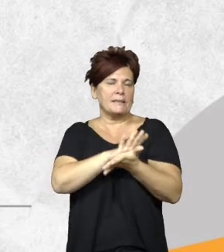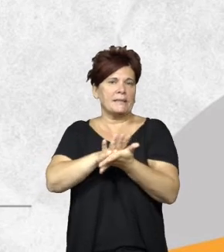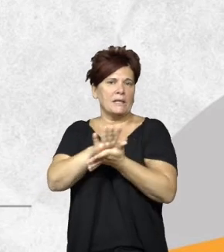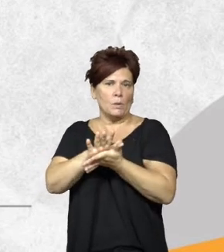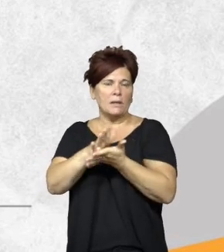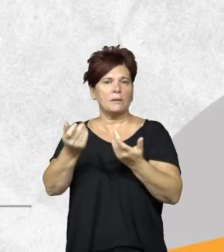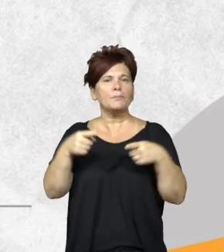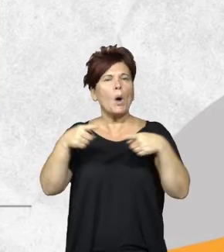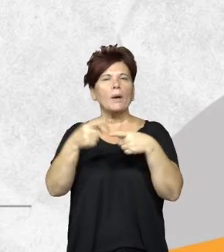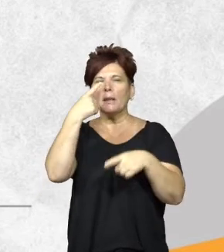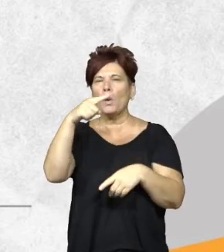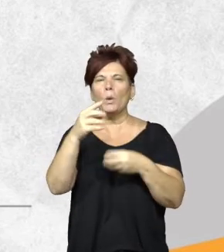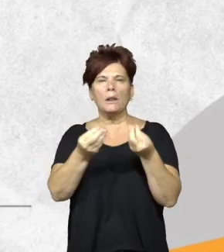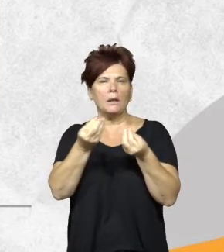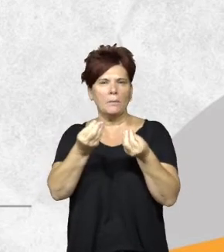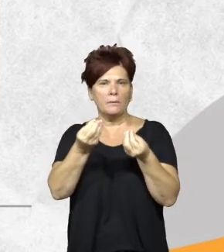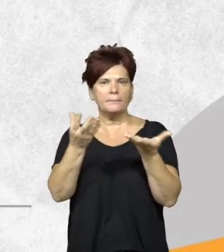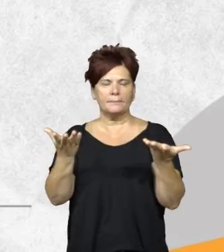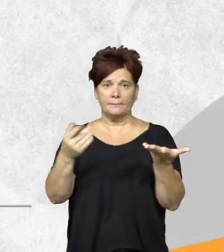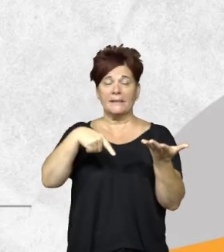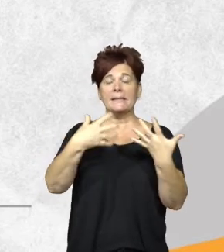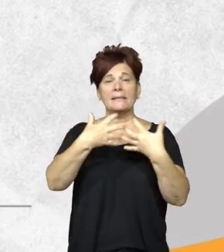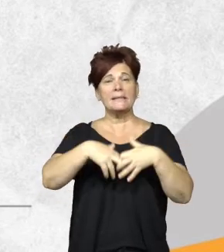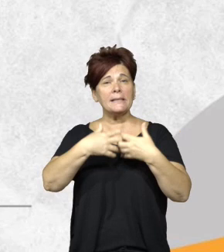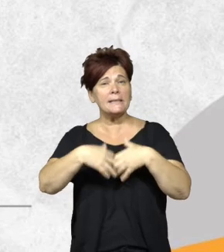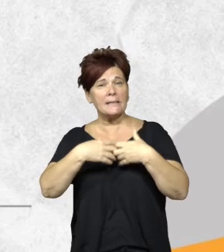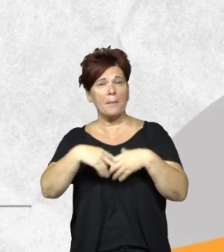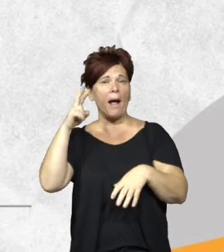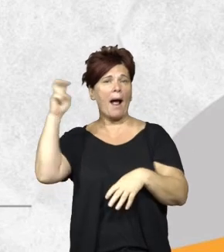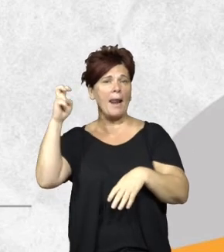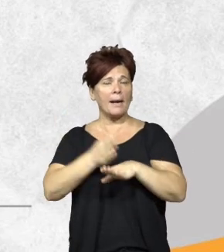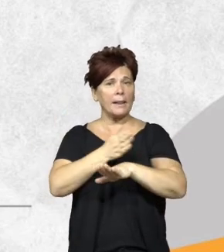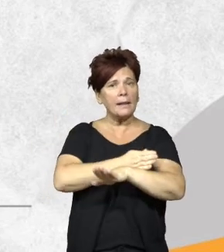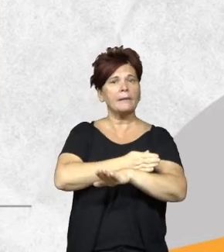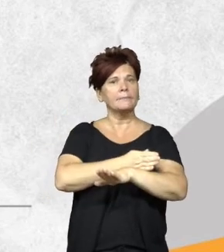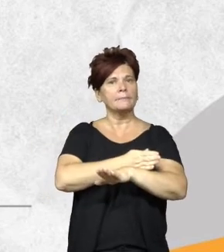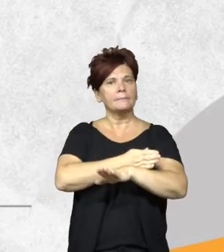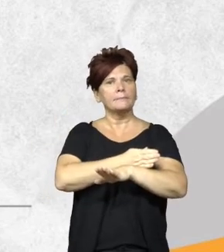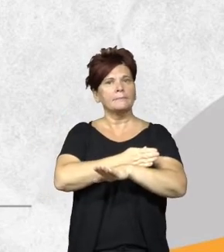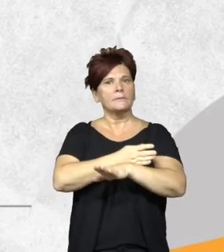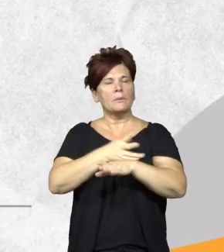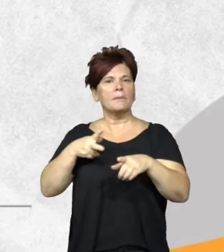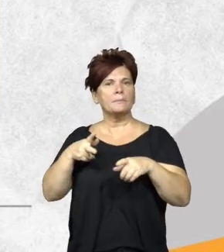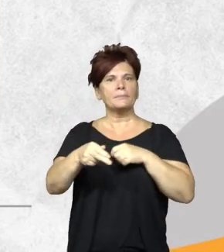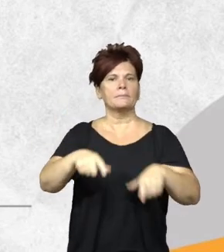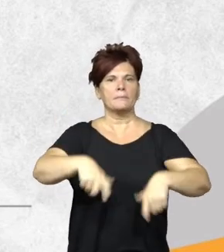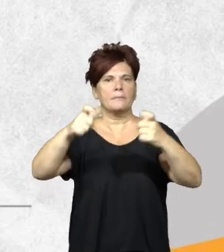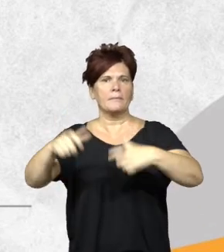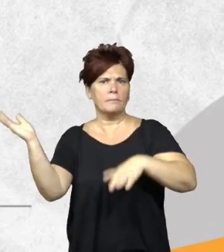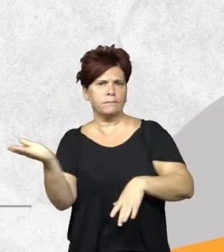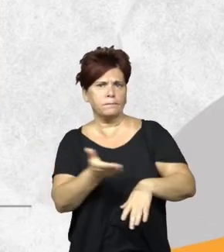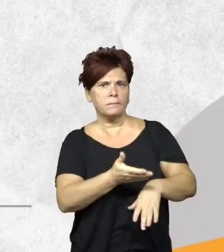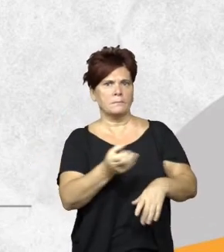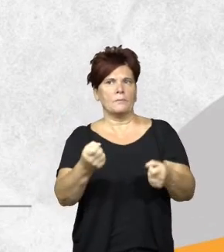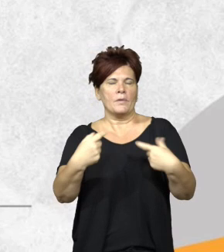objetivo final último de este sistema de alerta temprana es evitar desmontes ilegales o sea es una herramienta